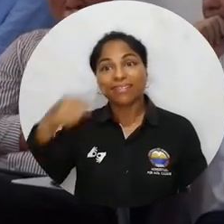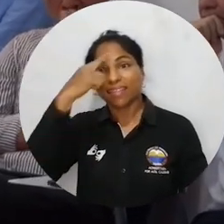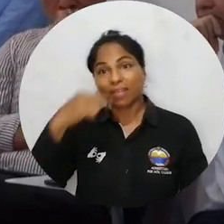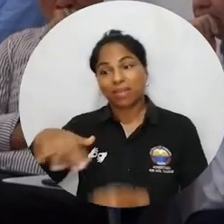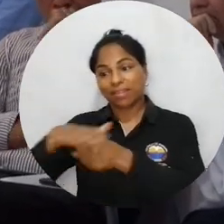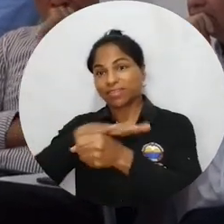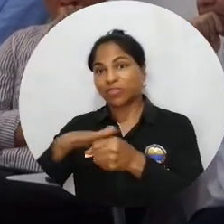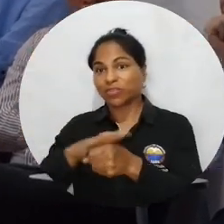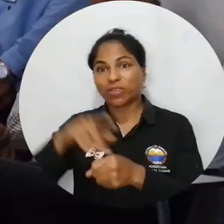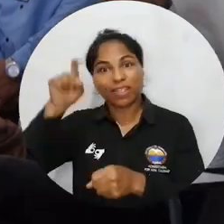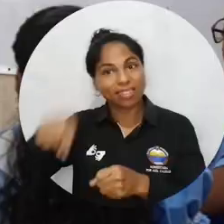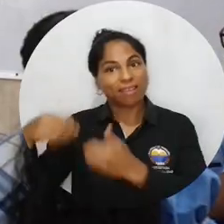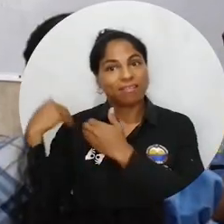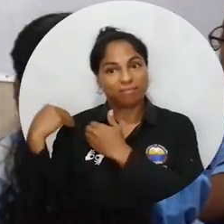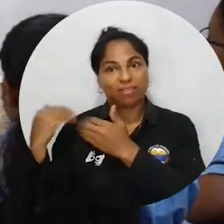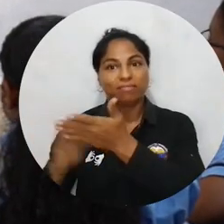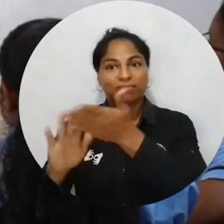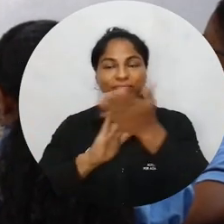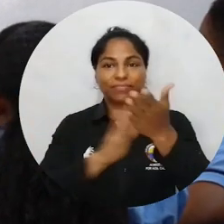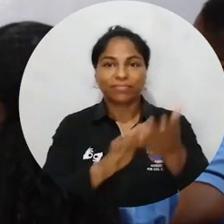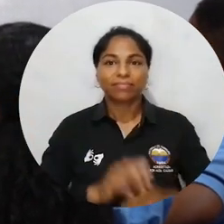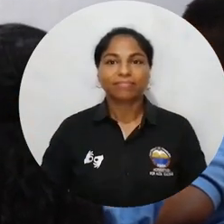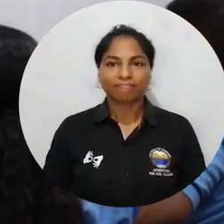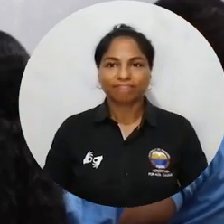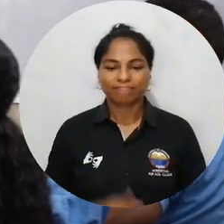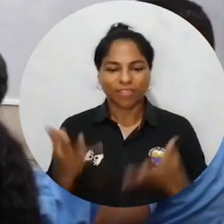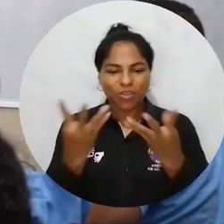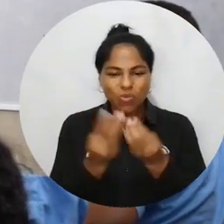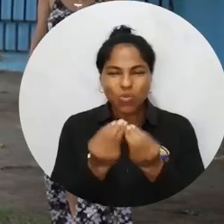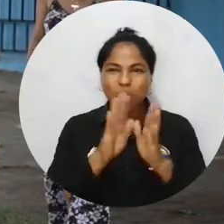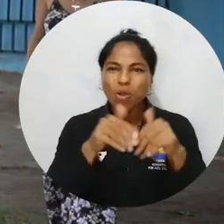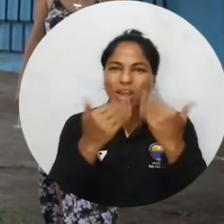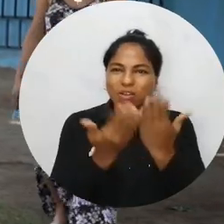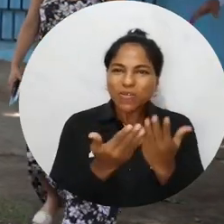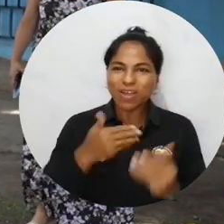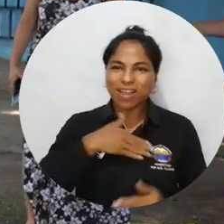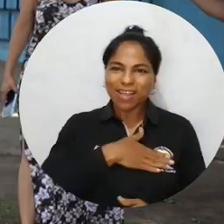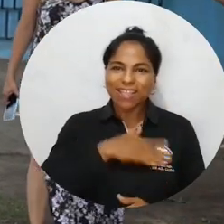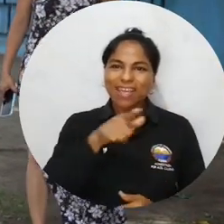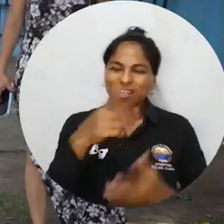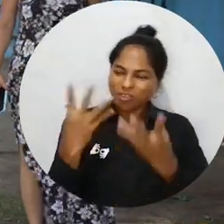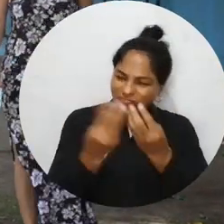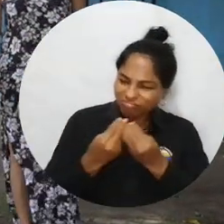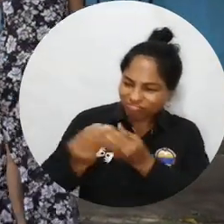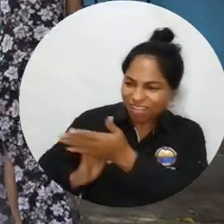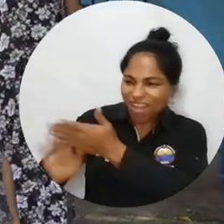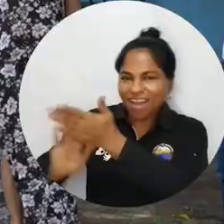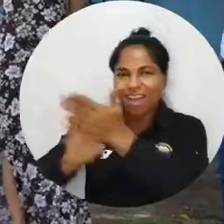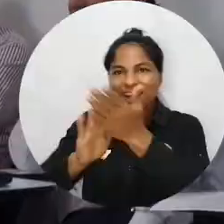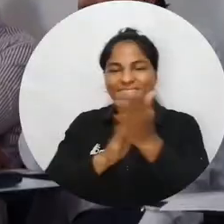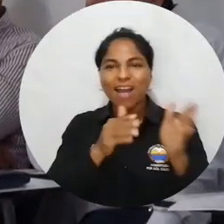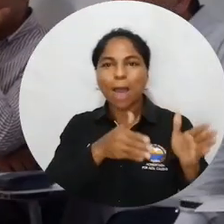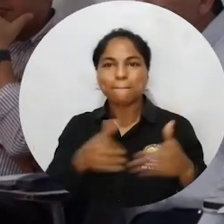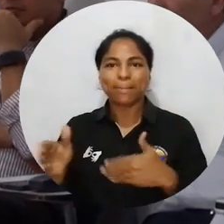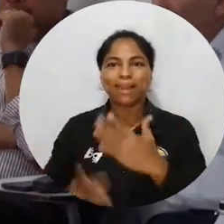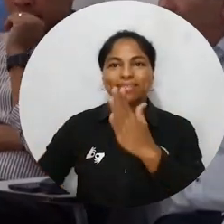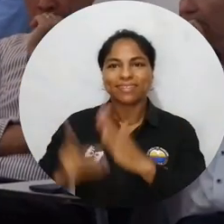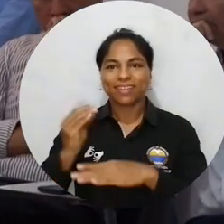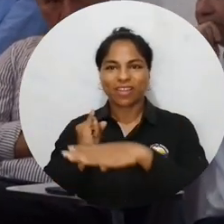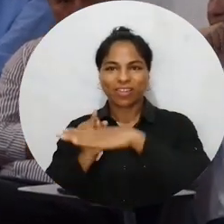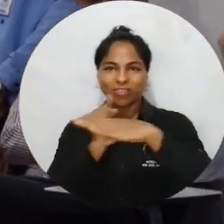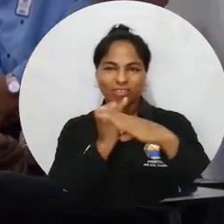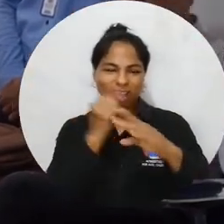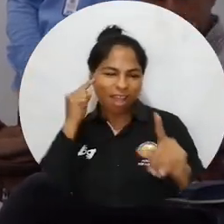sociedad en Santa Marta no debería permitirlas. Con el beneplácito de la comunidad normalista comenzará esta ruta de mejora para la que se trazará un plan de